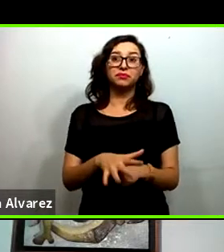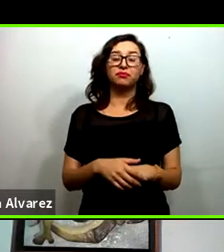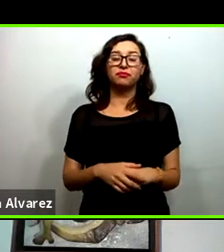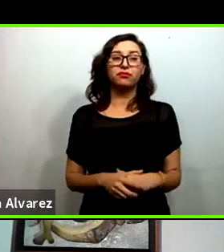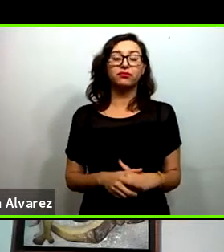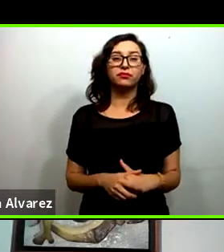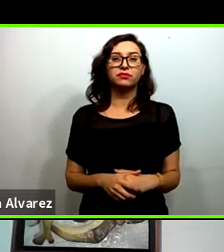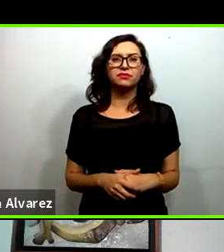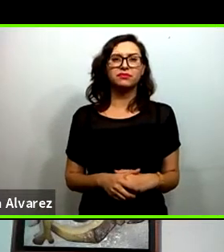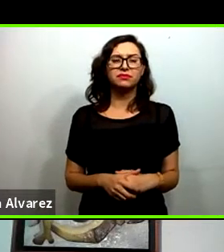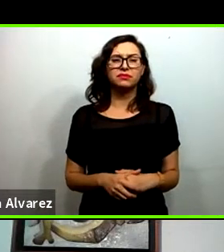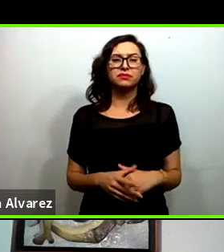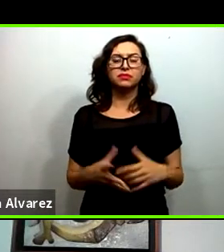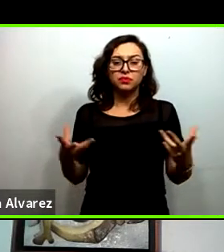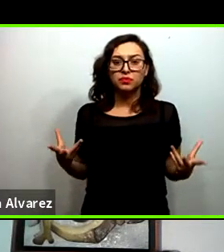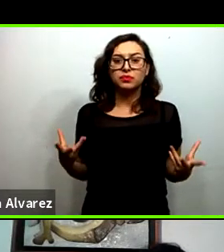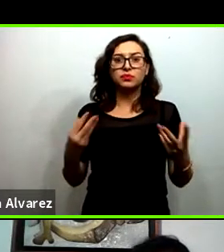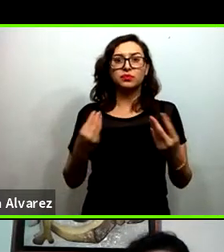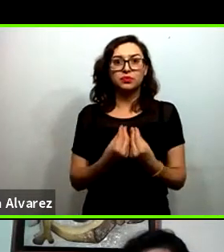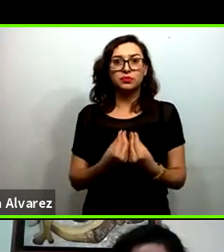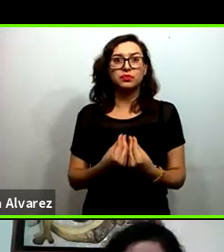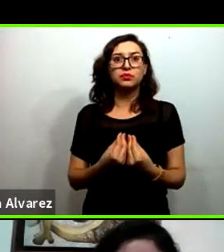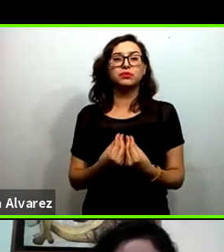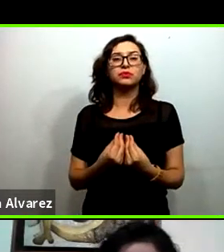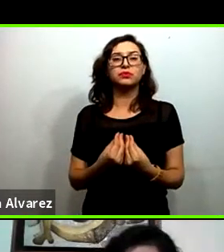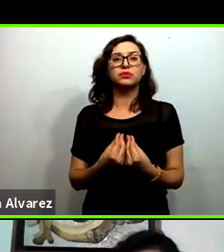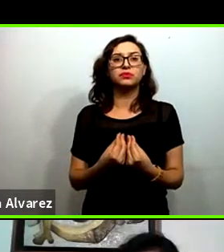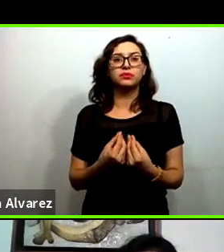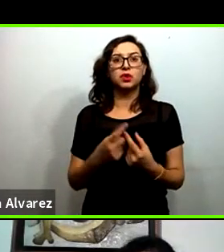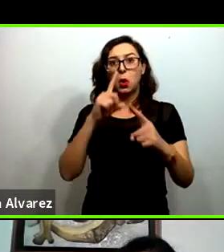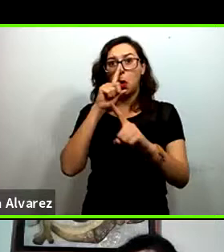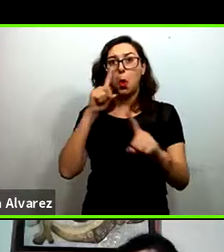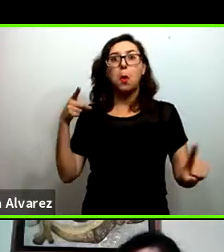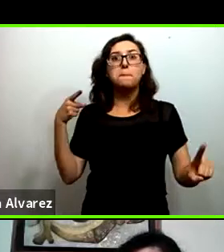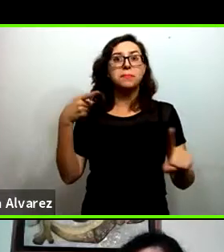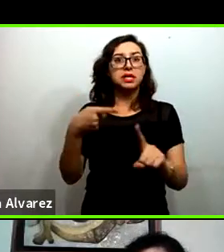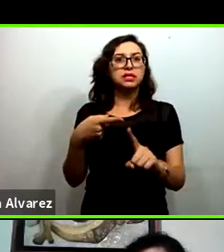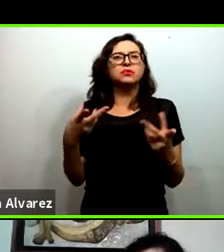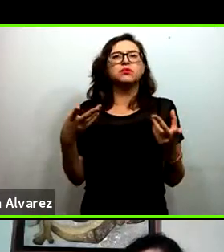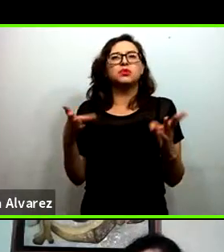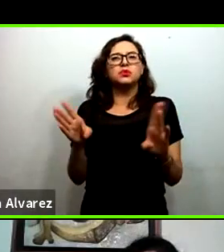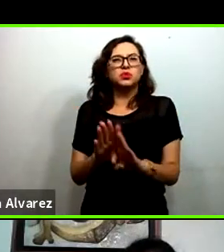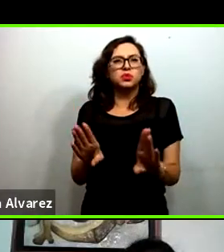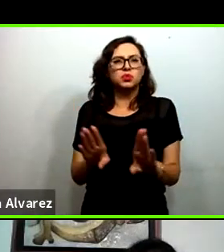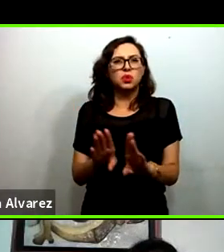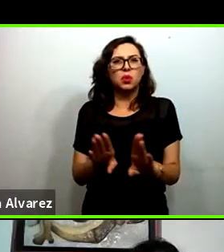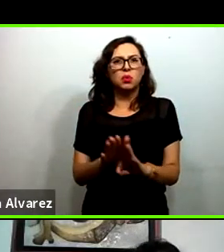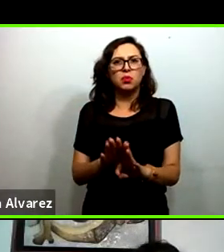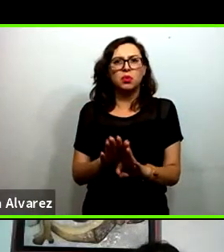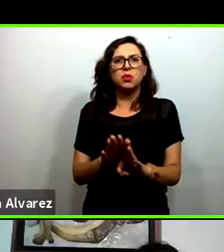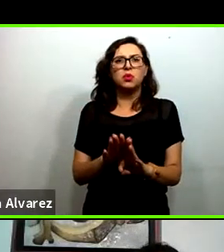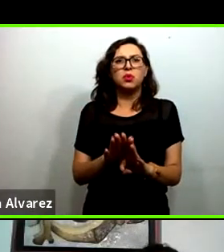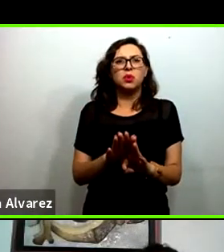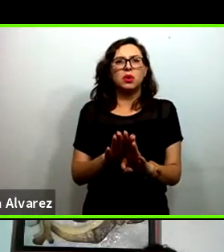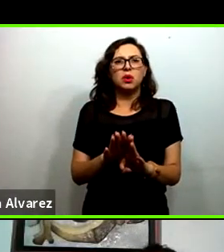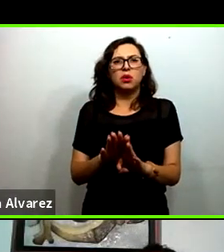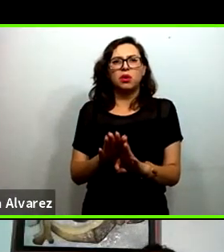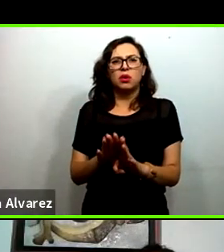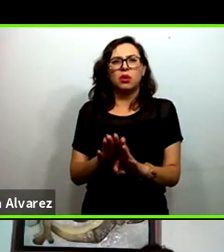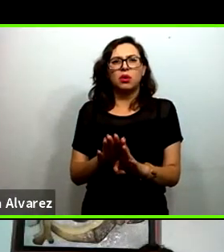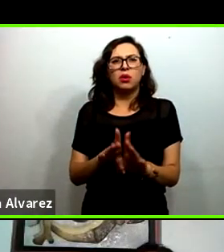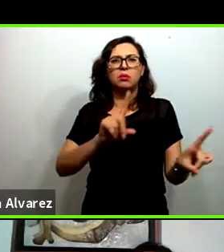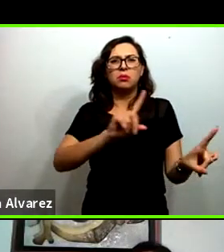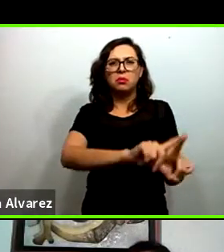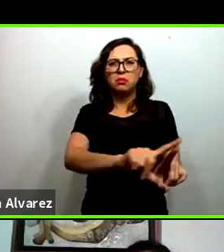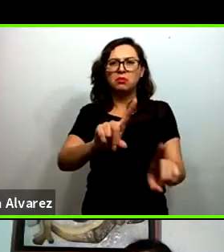construir alianzas precisa de contar con objetivos comunes cómo despertar el interés de instituciones y organizaciones tan diversas